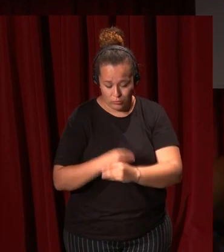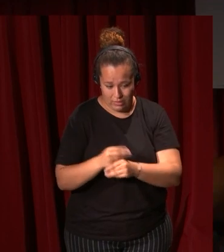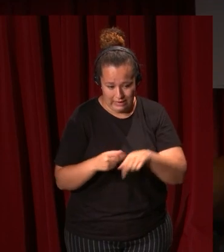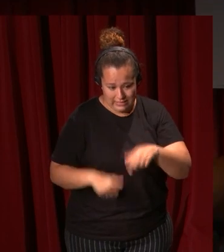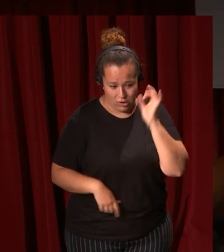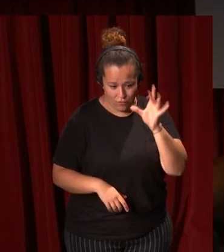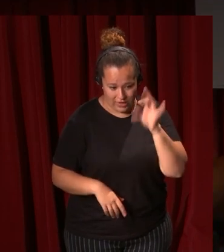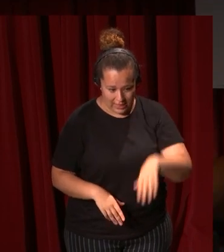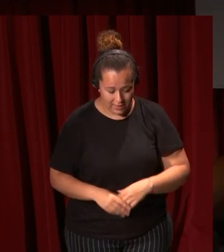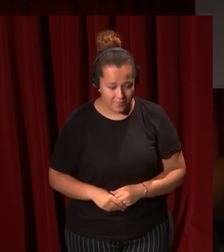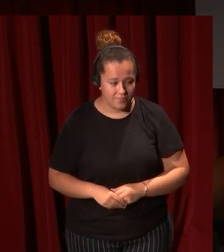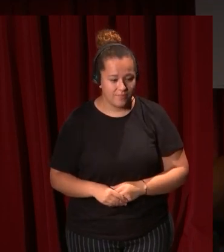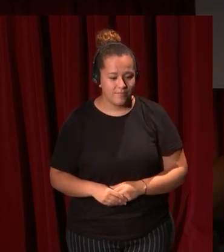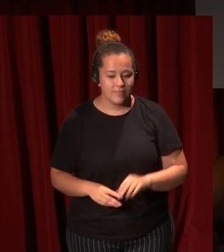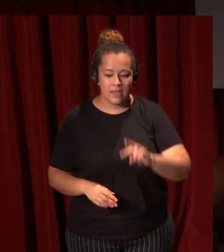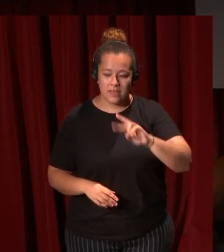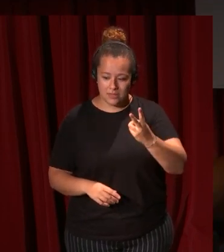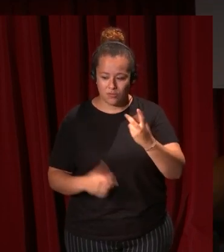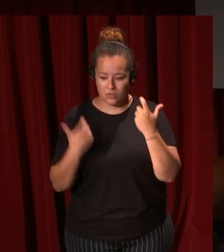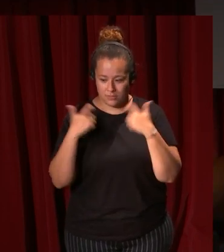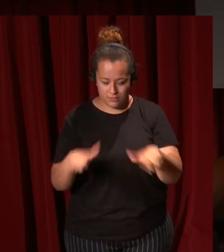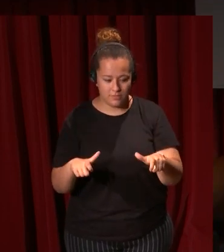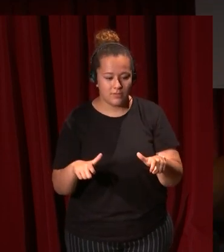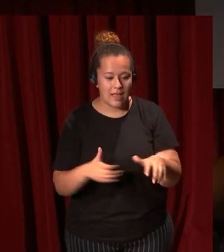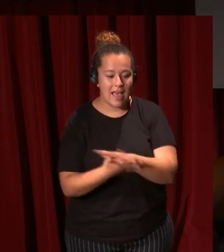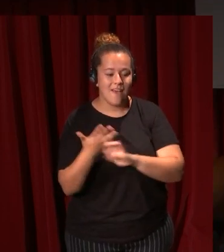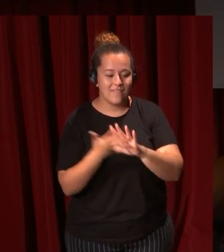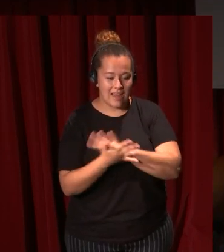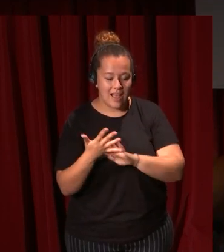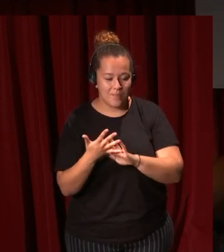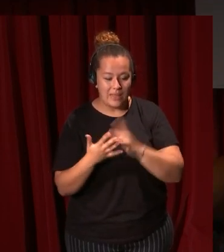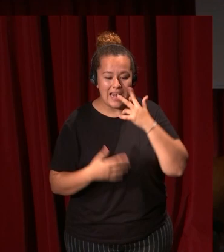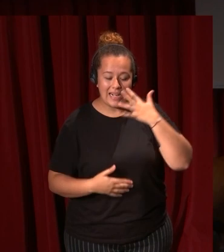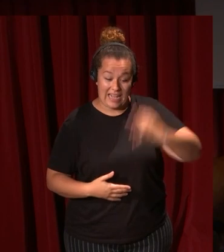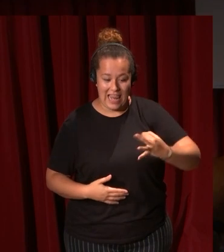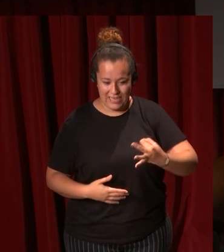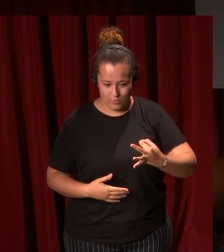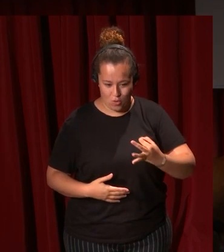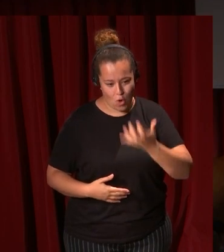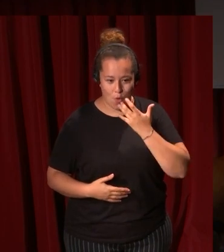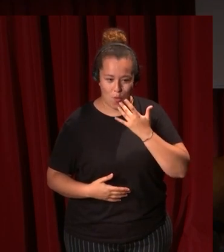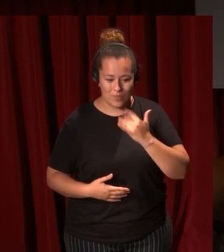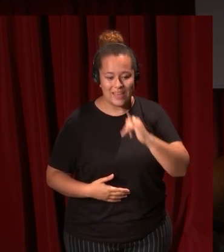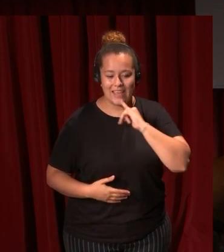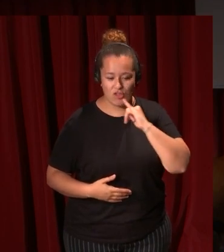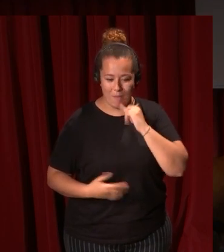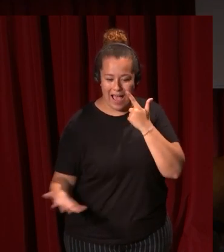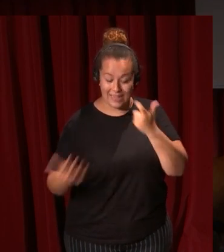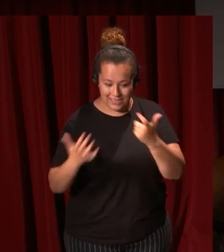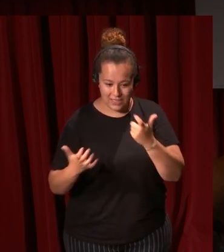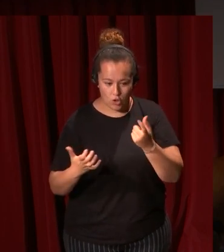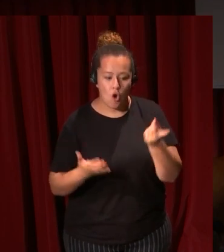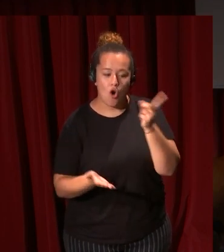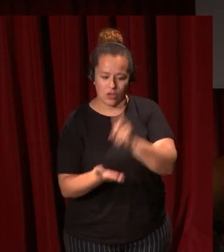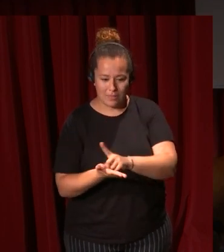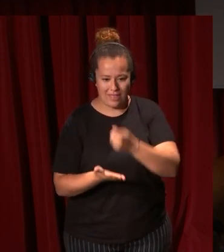conferencia la segunda sección de la exposición habla de realismo realismo como un idioma artístico que de nuevo es pan